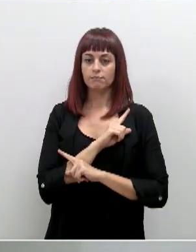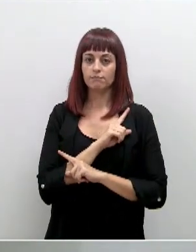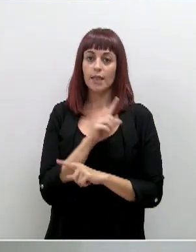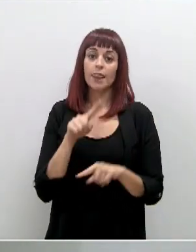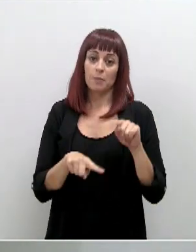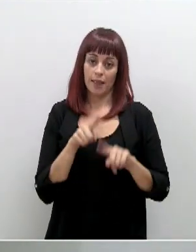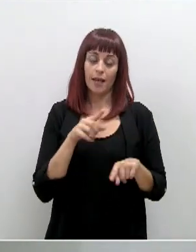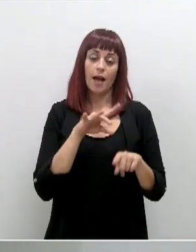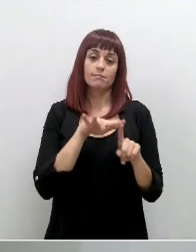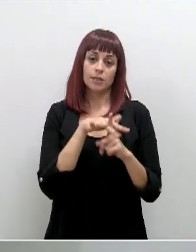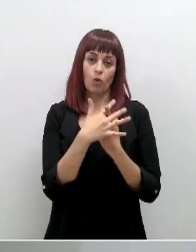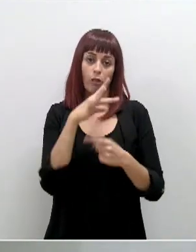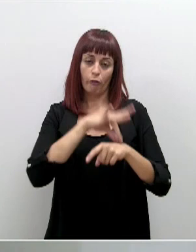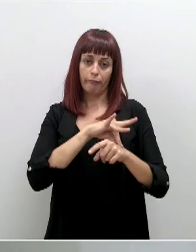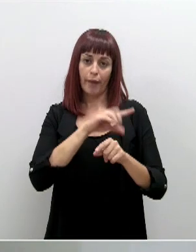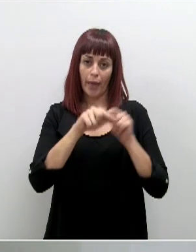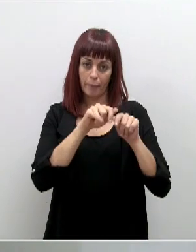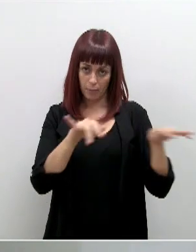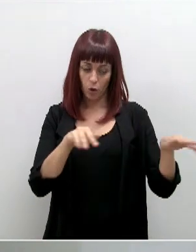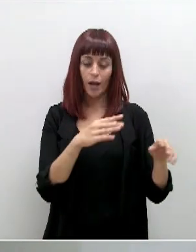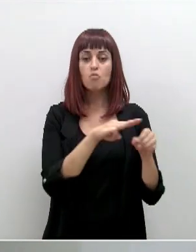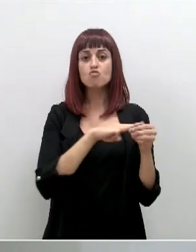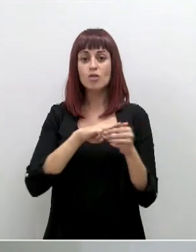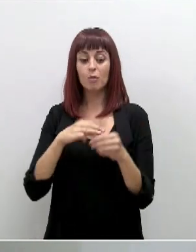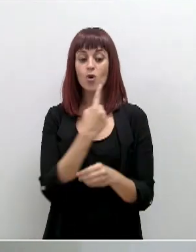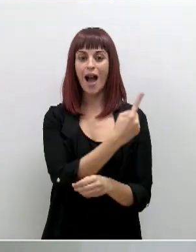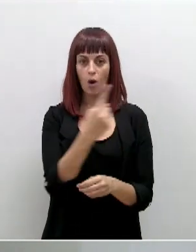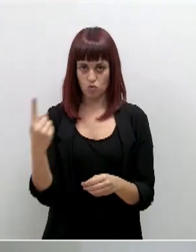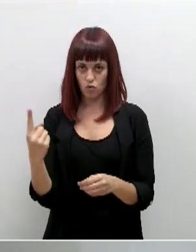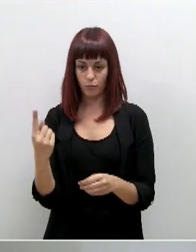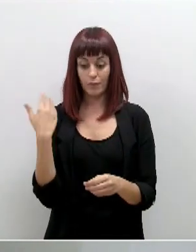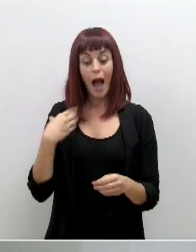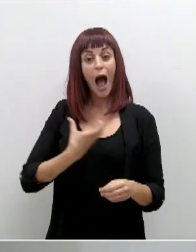epidemiológica de cada municipio. Se ha acordado a todos y cada